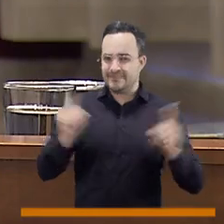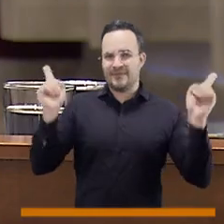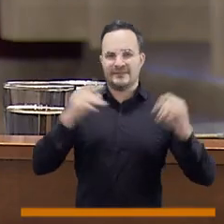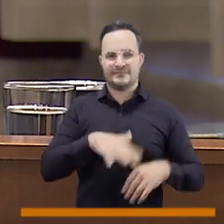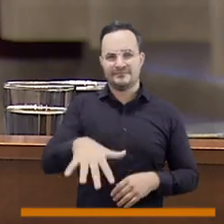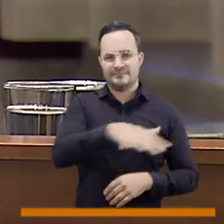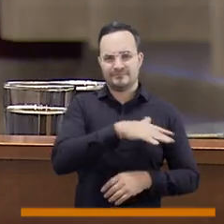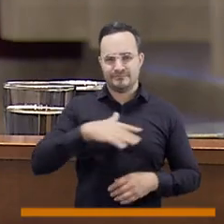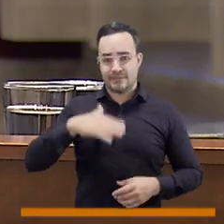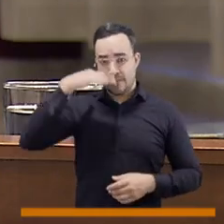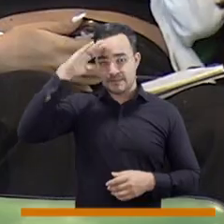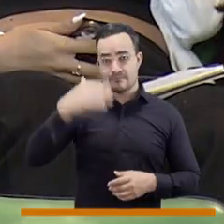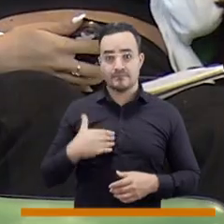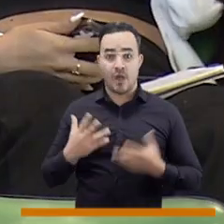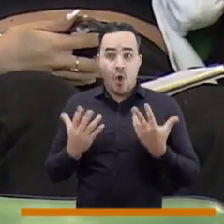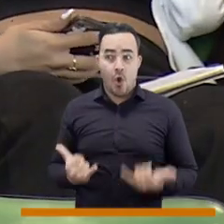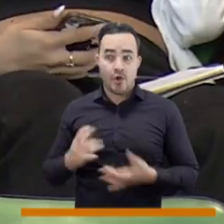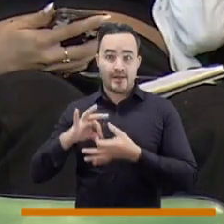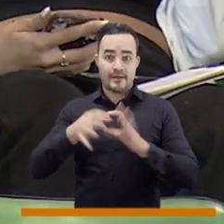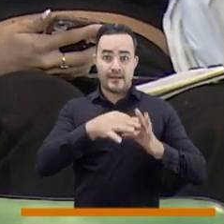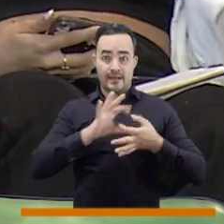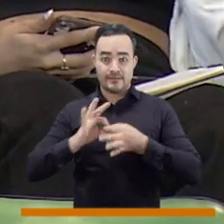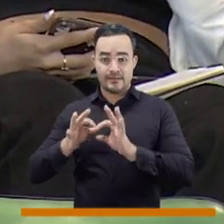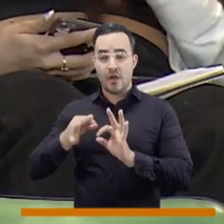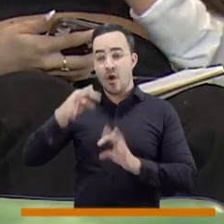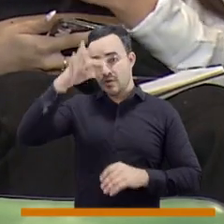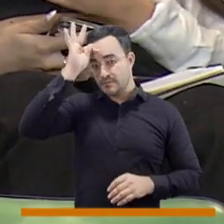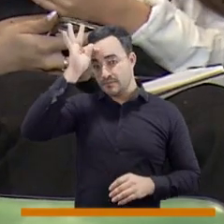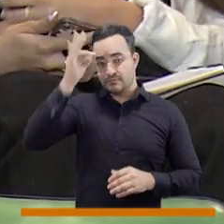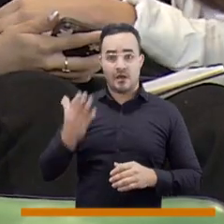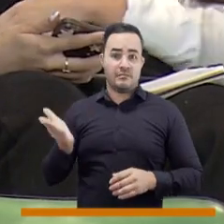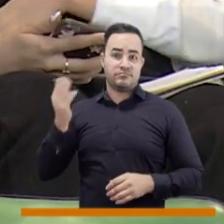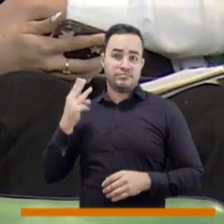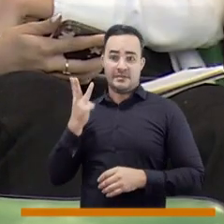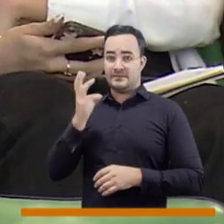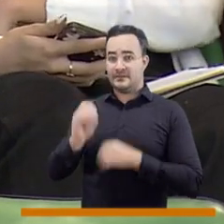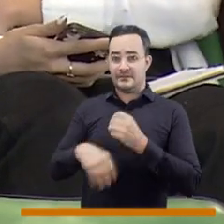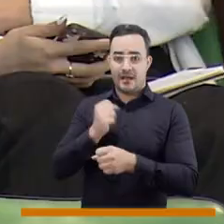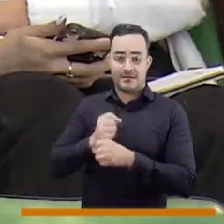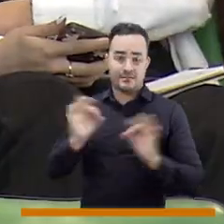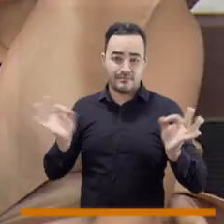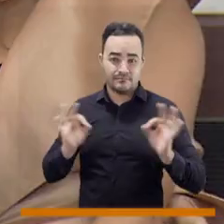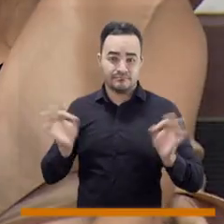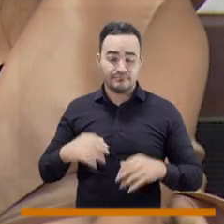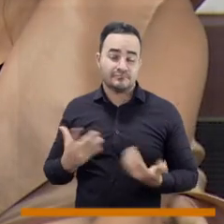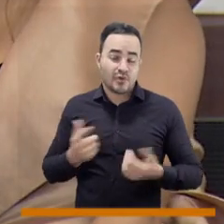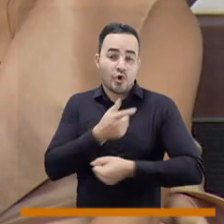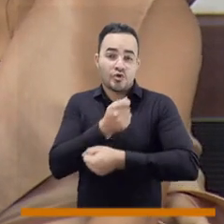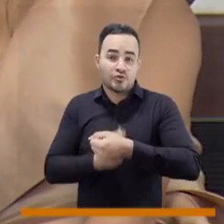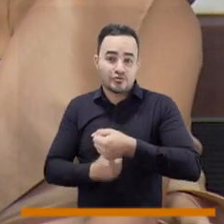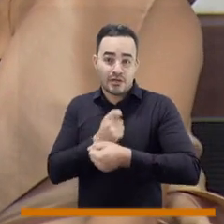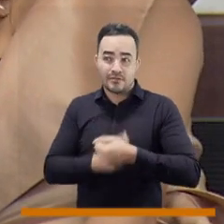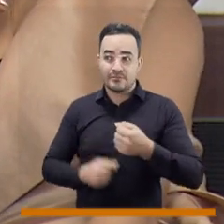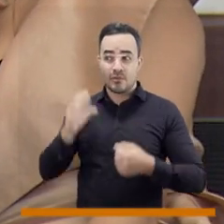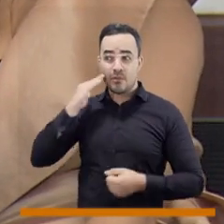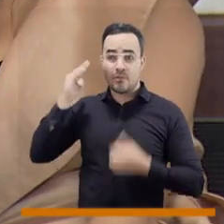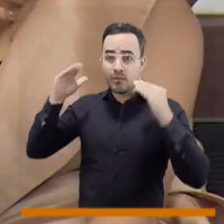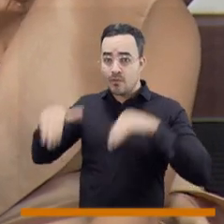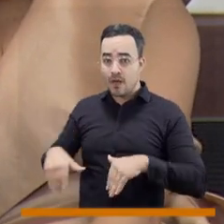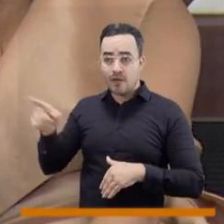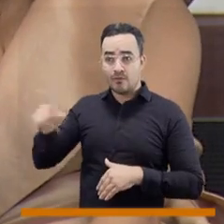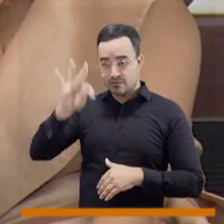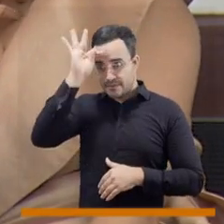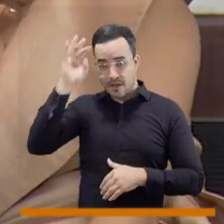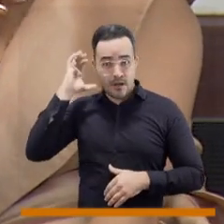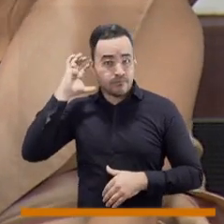La red hospitalaria que hoy los jóvenes conocen no existía hace 30 años. El Rosario no tenía clínica hace 30 años en el